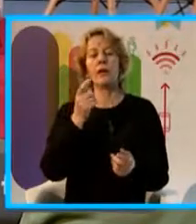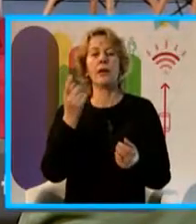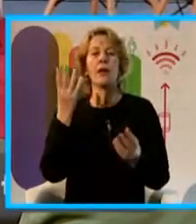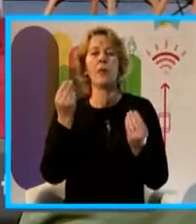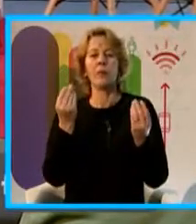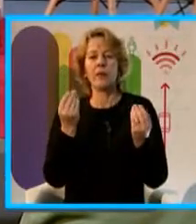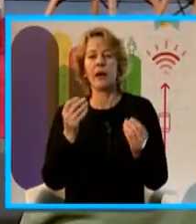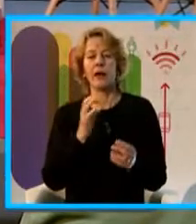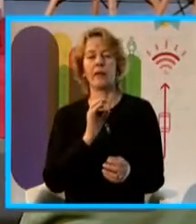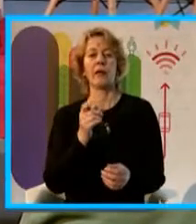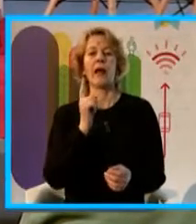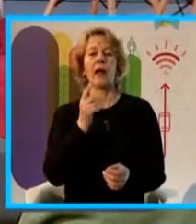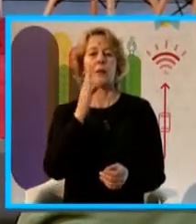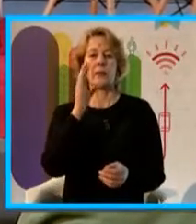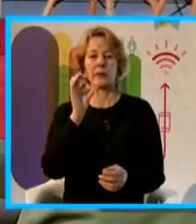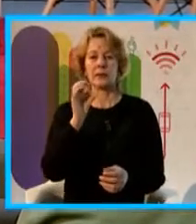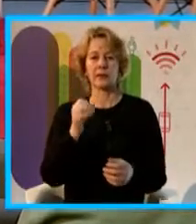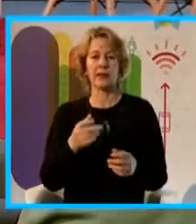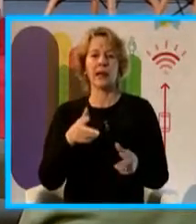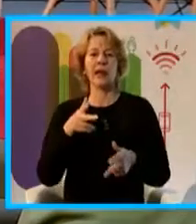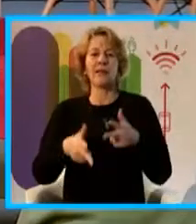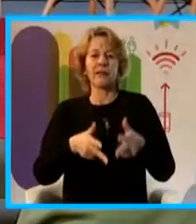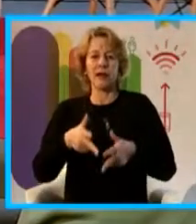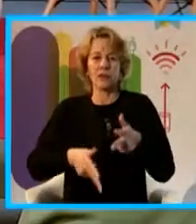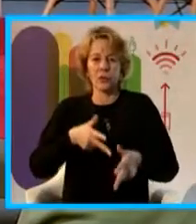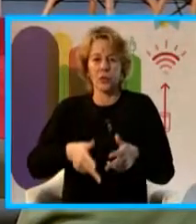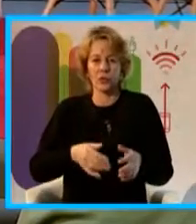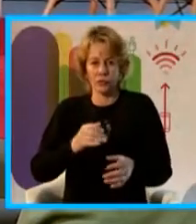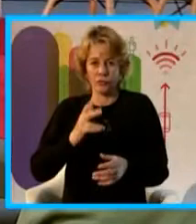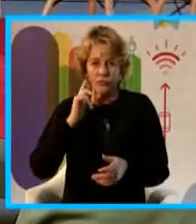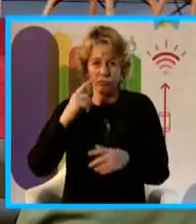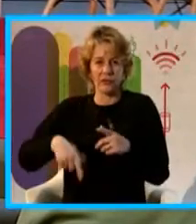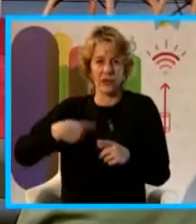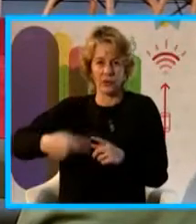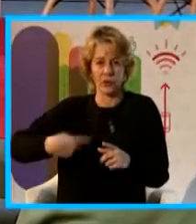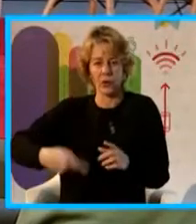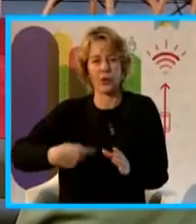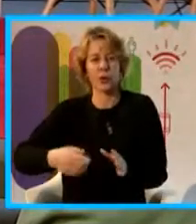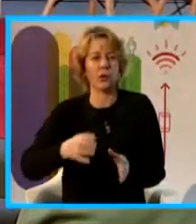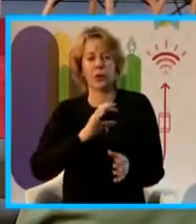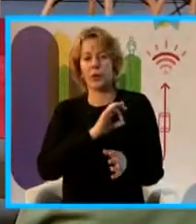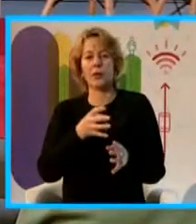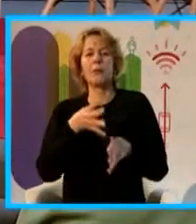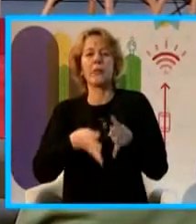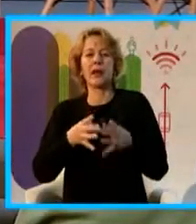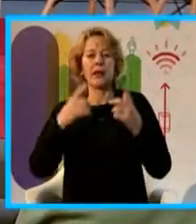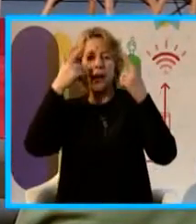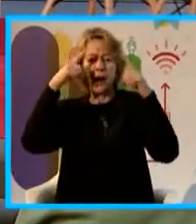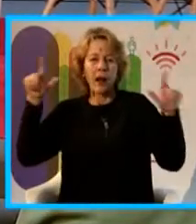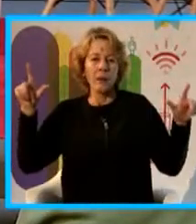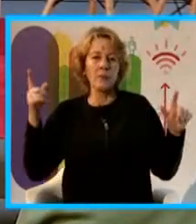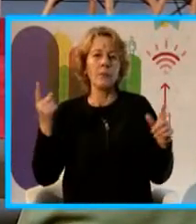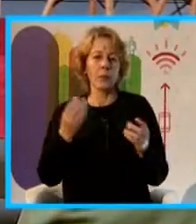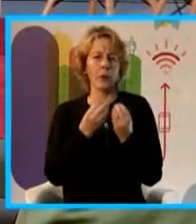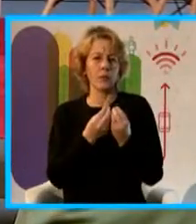tractores y en las cosechadoras, y cómo eso ayudaría en la producción agrícola a manejarse solo en las máquinas. Son ejemplos